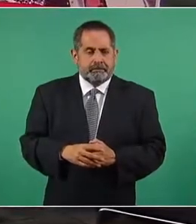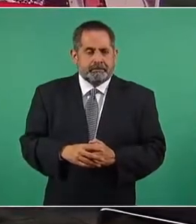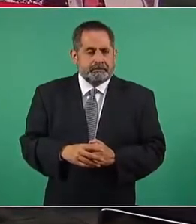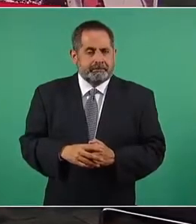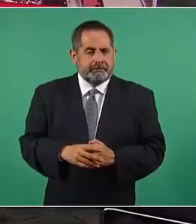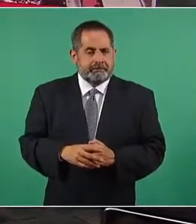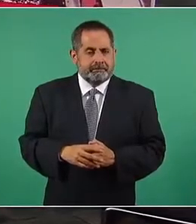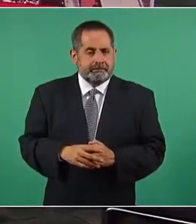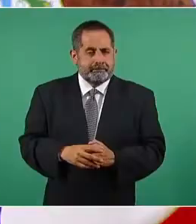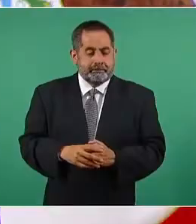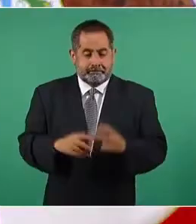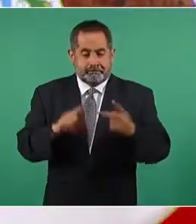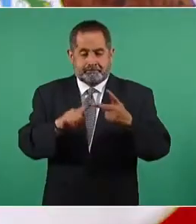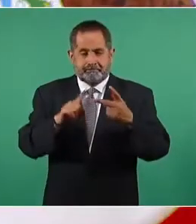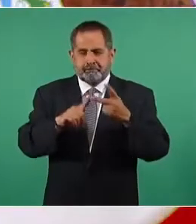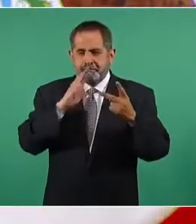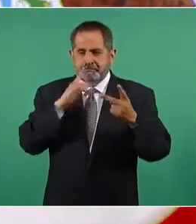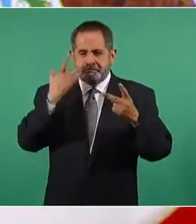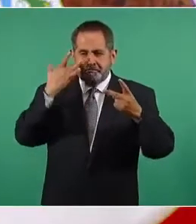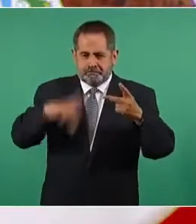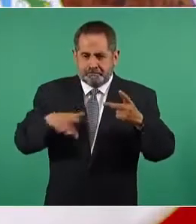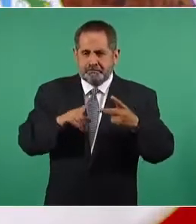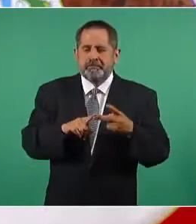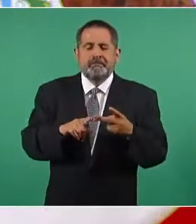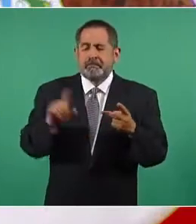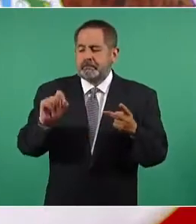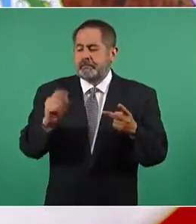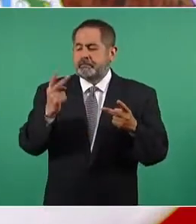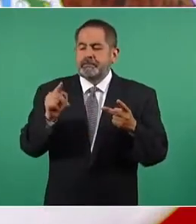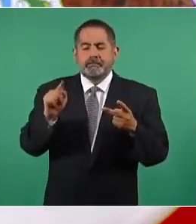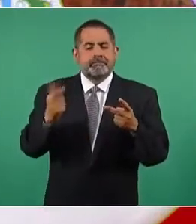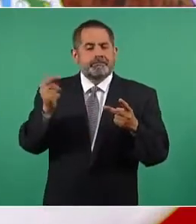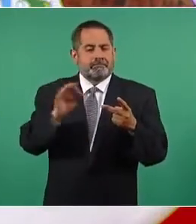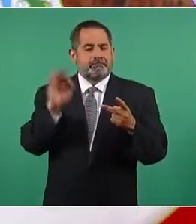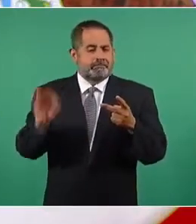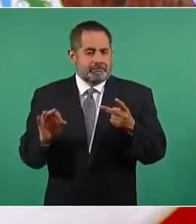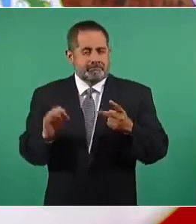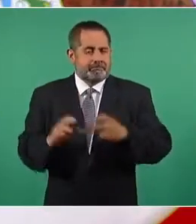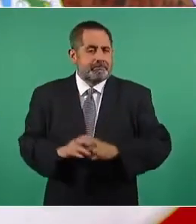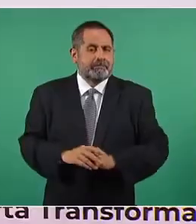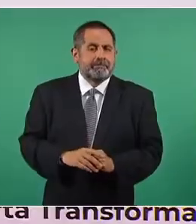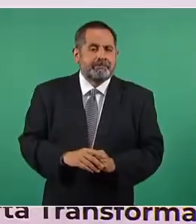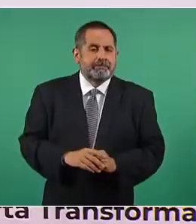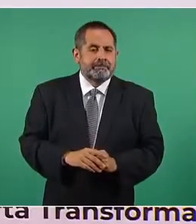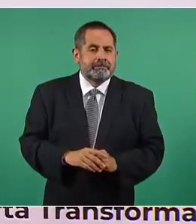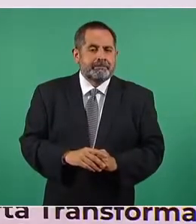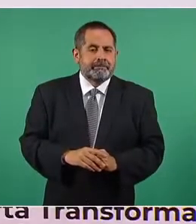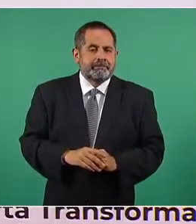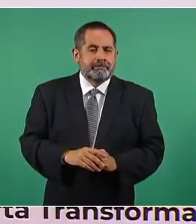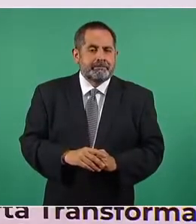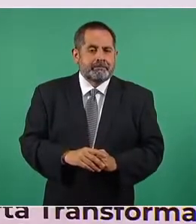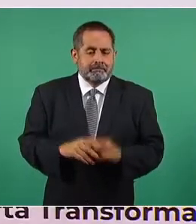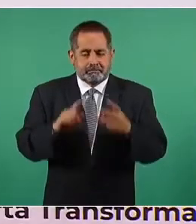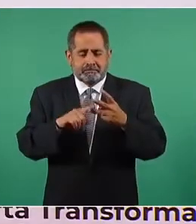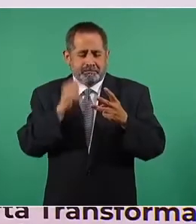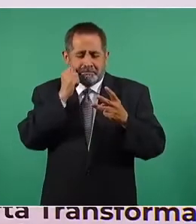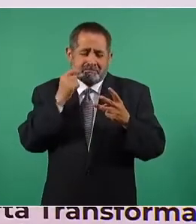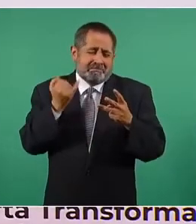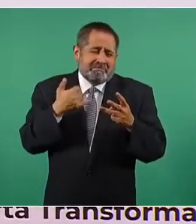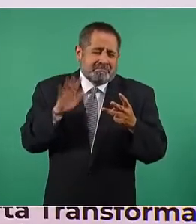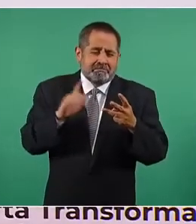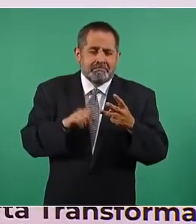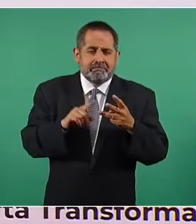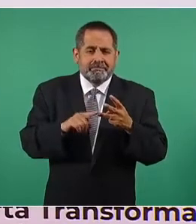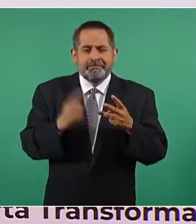porque renuncie 22.7 por ciento, no le importa, le da igual,